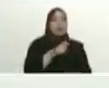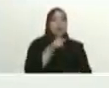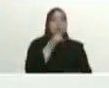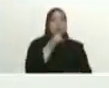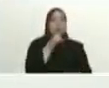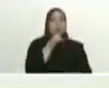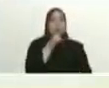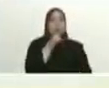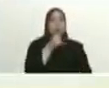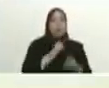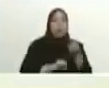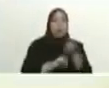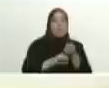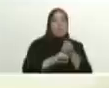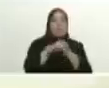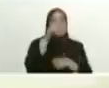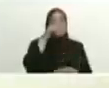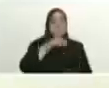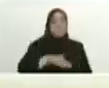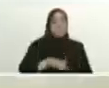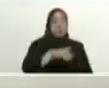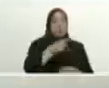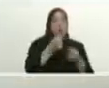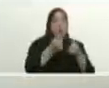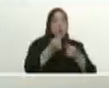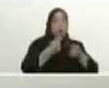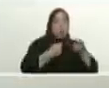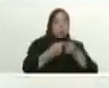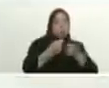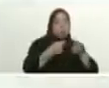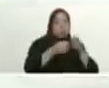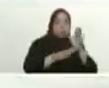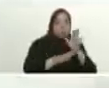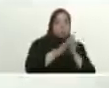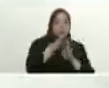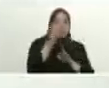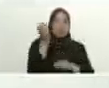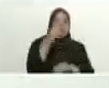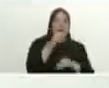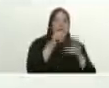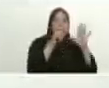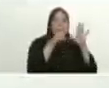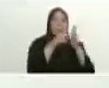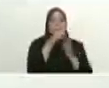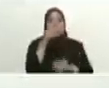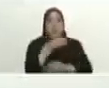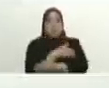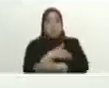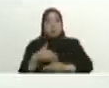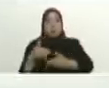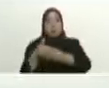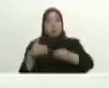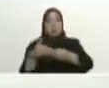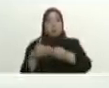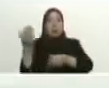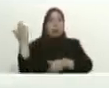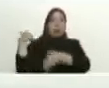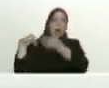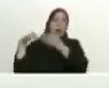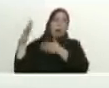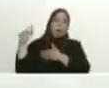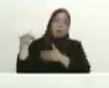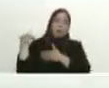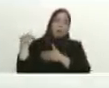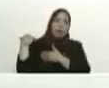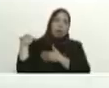elevar el comercio que logramos llevarlo a más de 6 mil millones de dólares en su momento y bueno